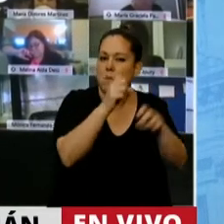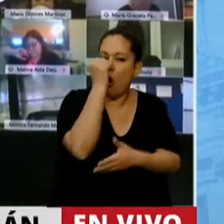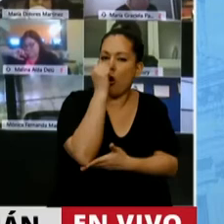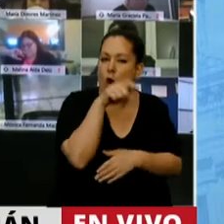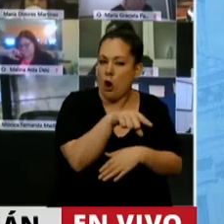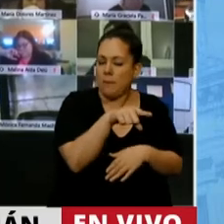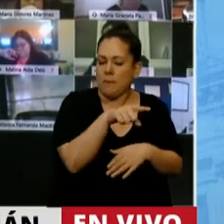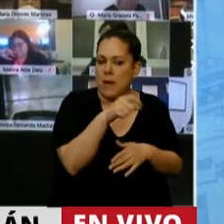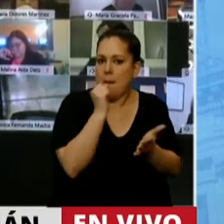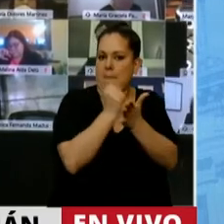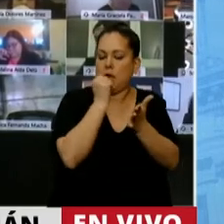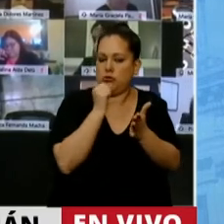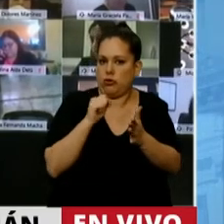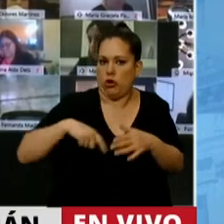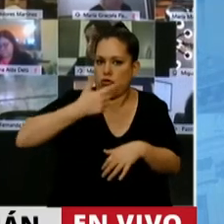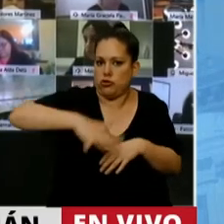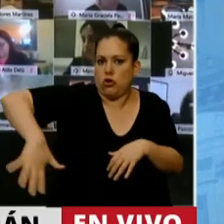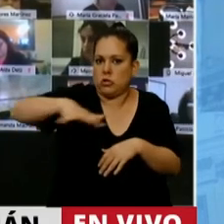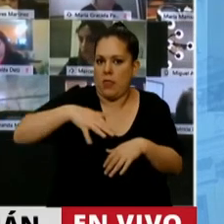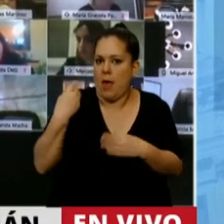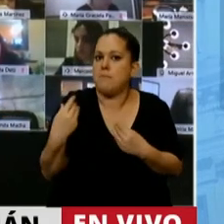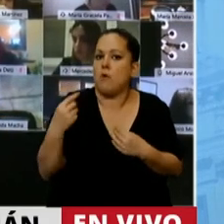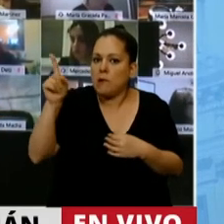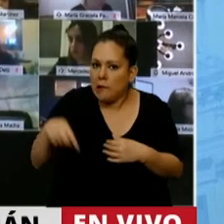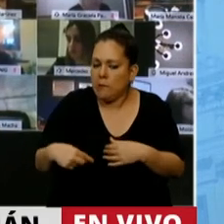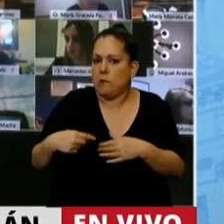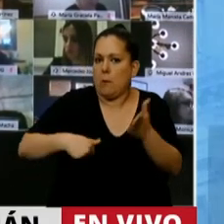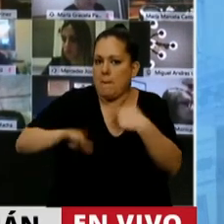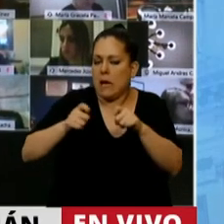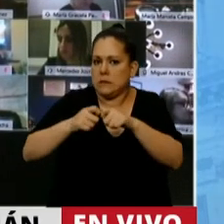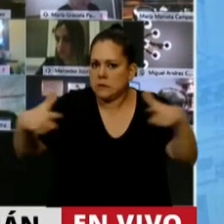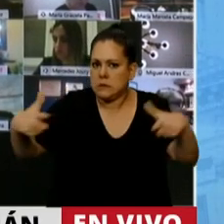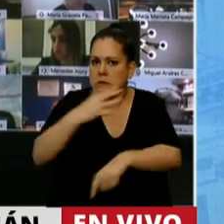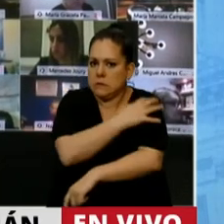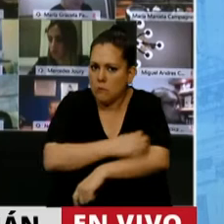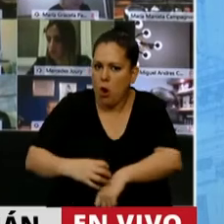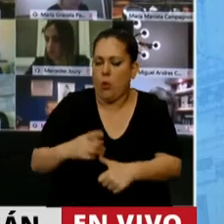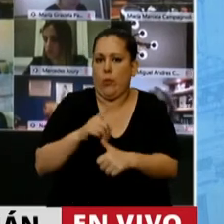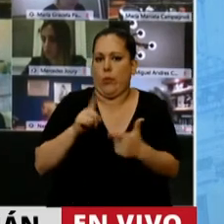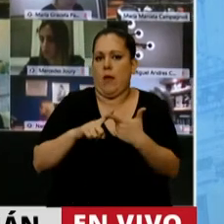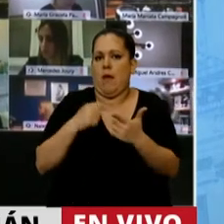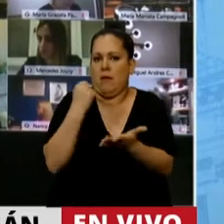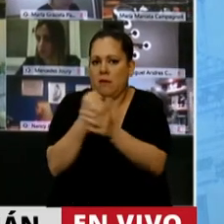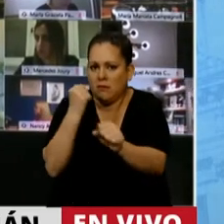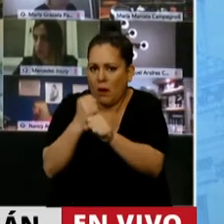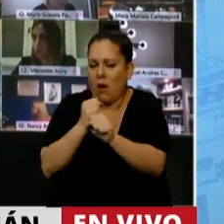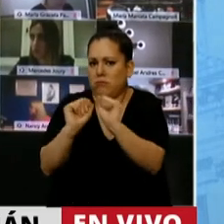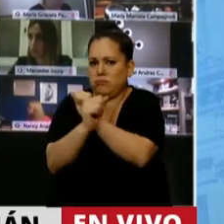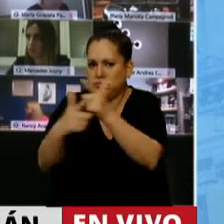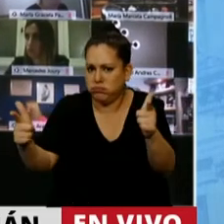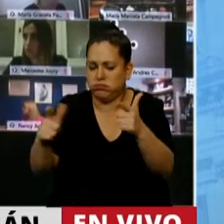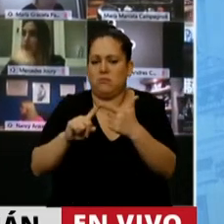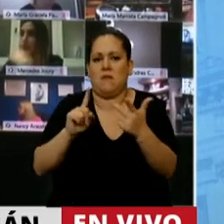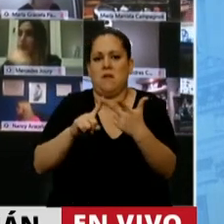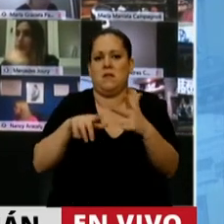toda nuestra sociedad, sin lugar a duda porque provocó mayor pobreza, mayor desempleo, empeñamiento de la situación